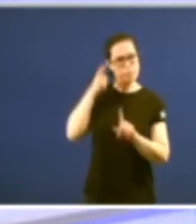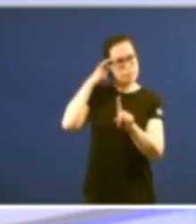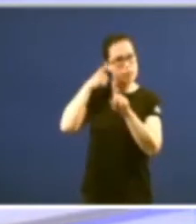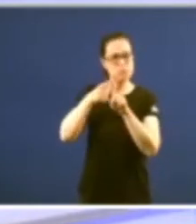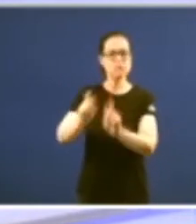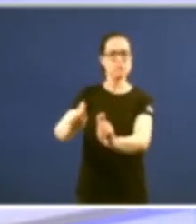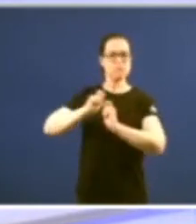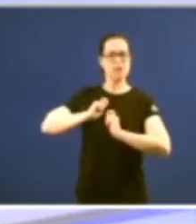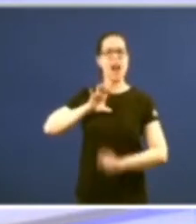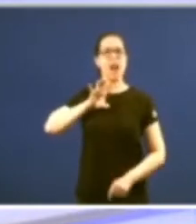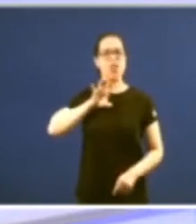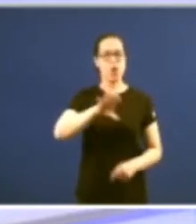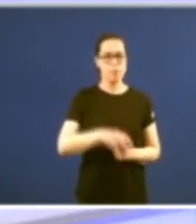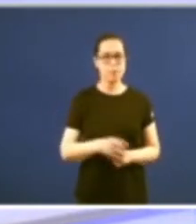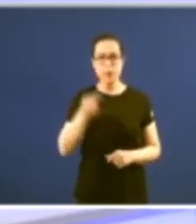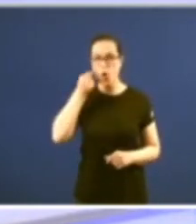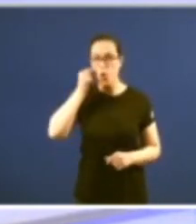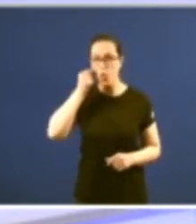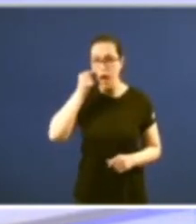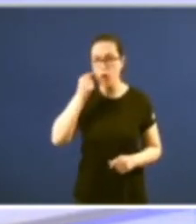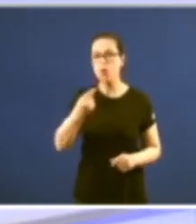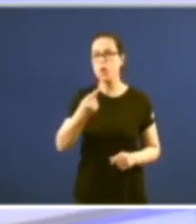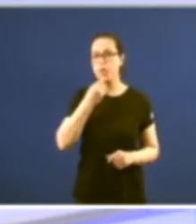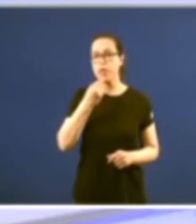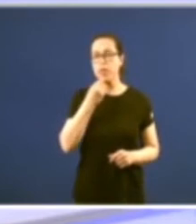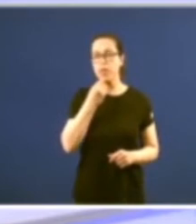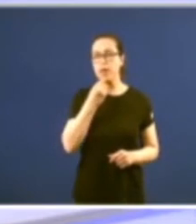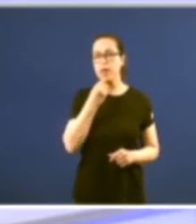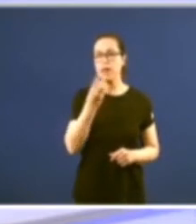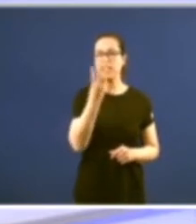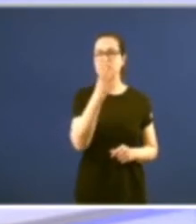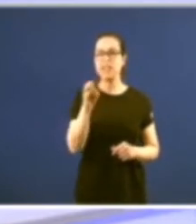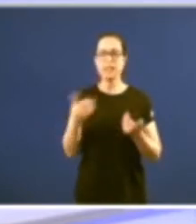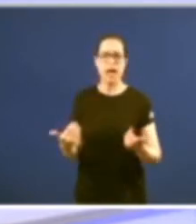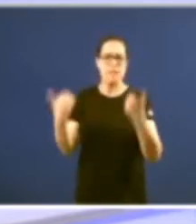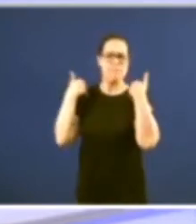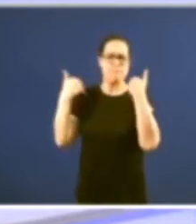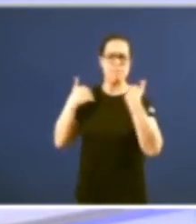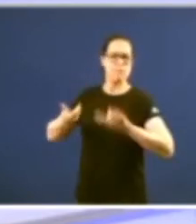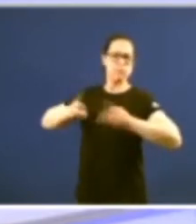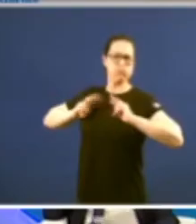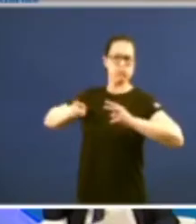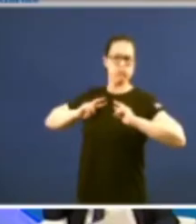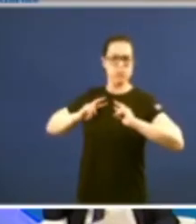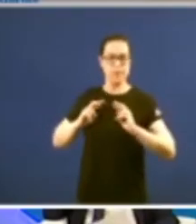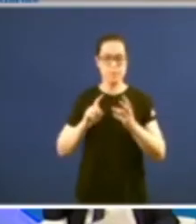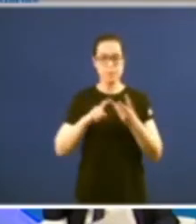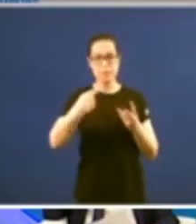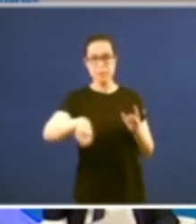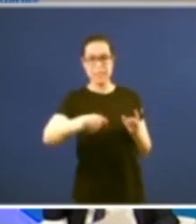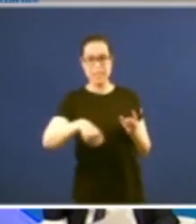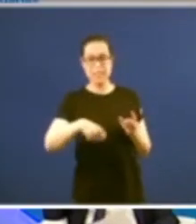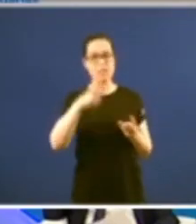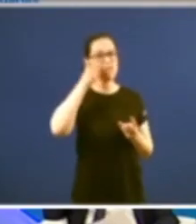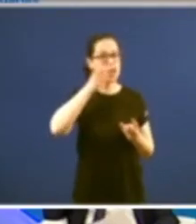Gonzalo Caballero reclama máis dunha treintena de transferencias pendentes os presidentes feijó e xantalices